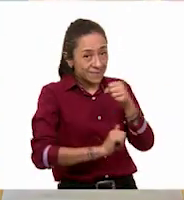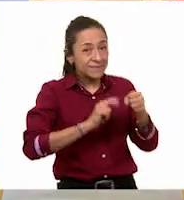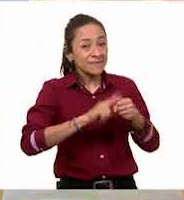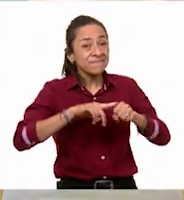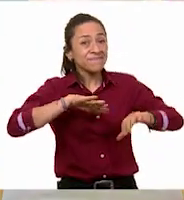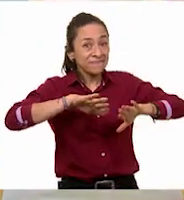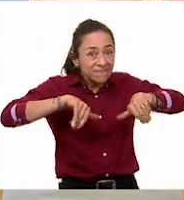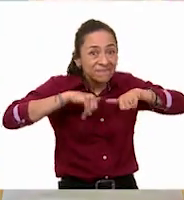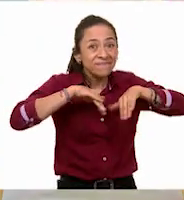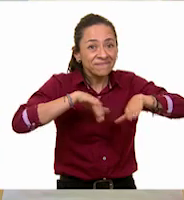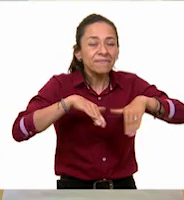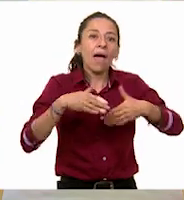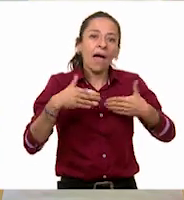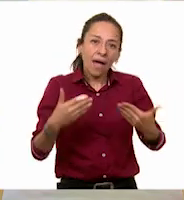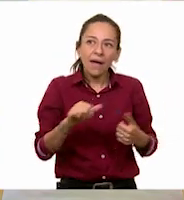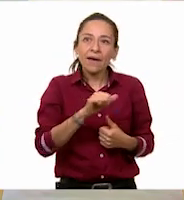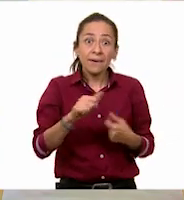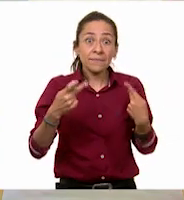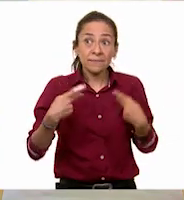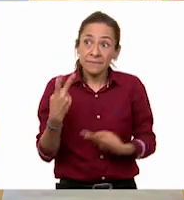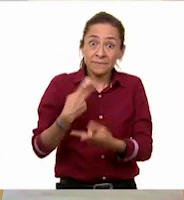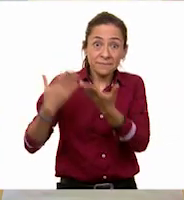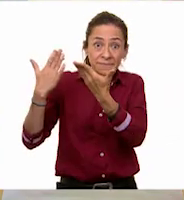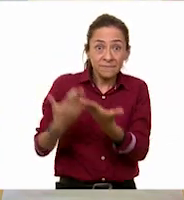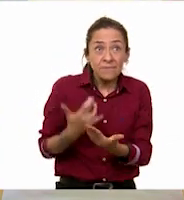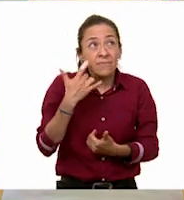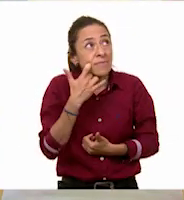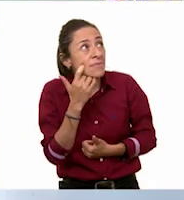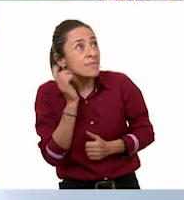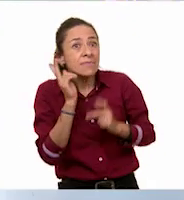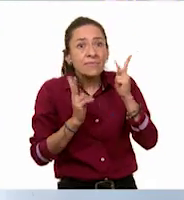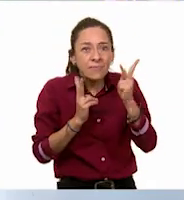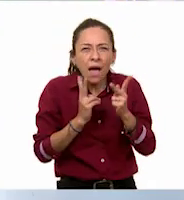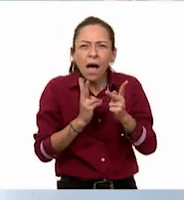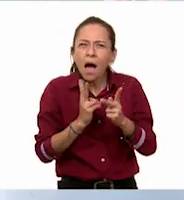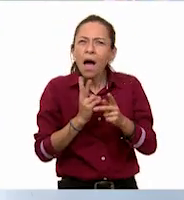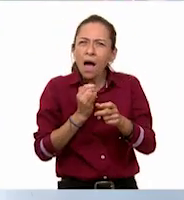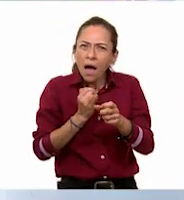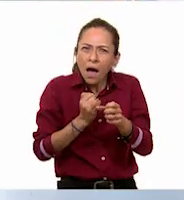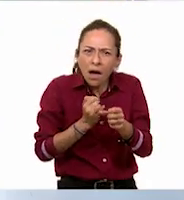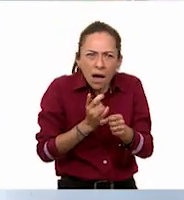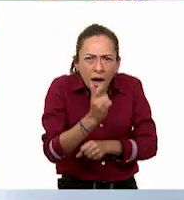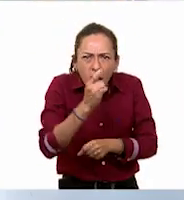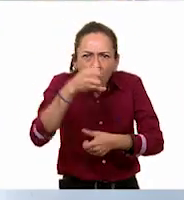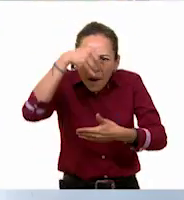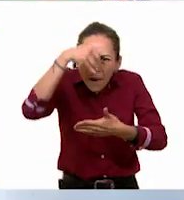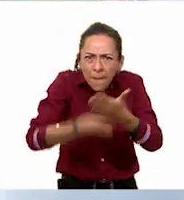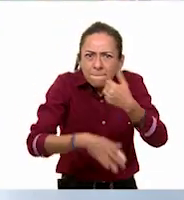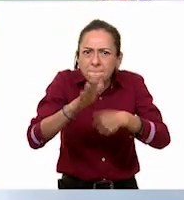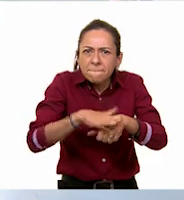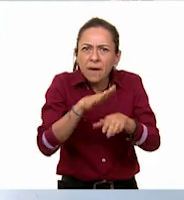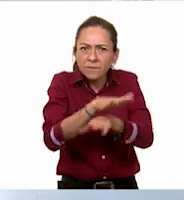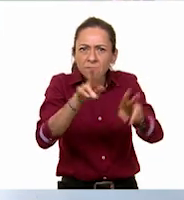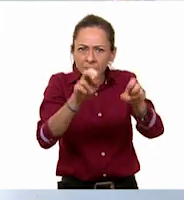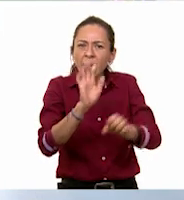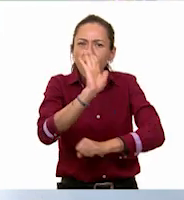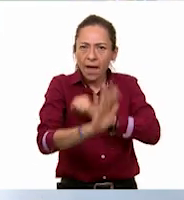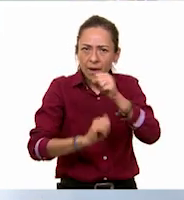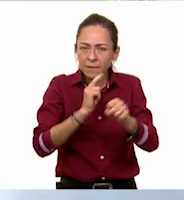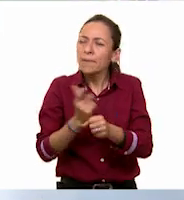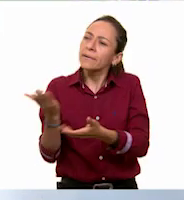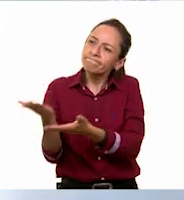aprender sobre los animales. Ahora les invito a pasar a nuestra siguiente área. Muy bien. Está tras de ti, Abril.